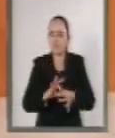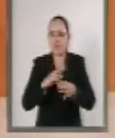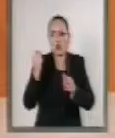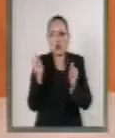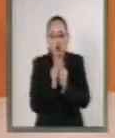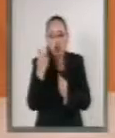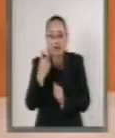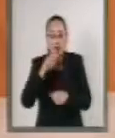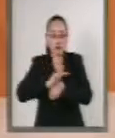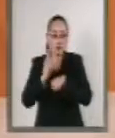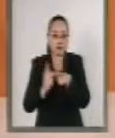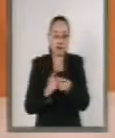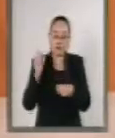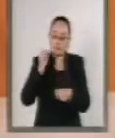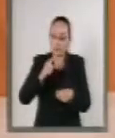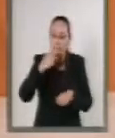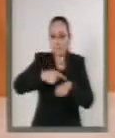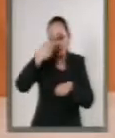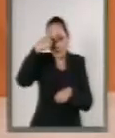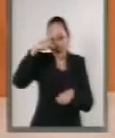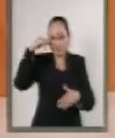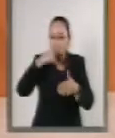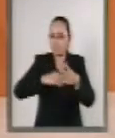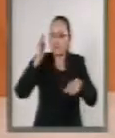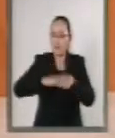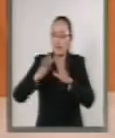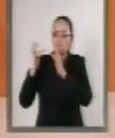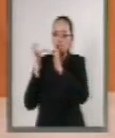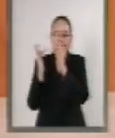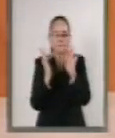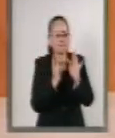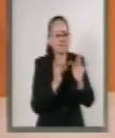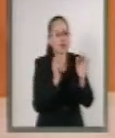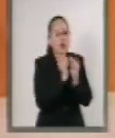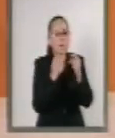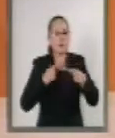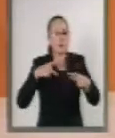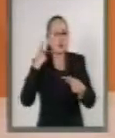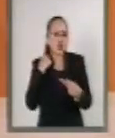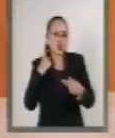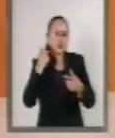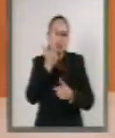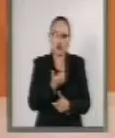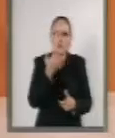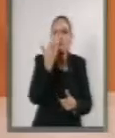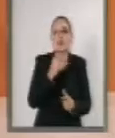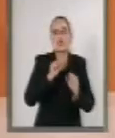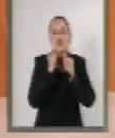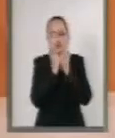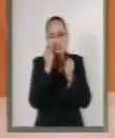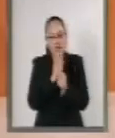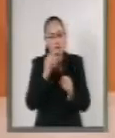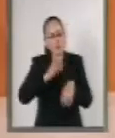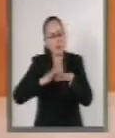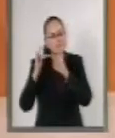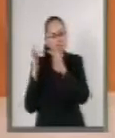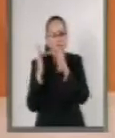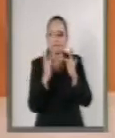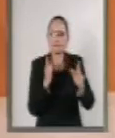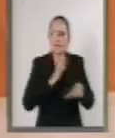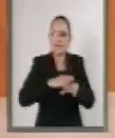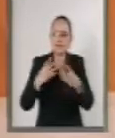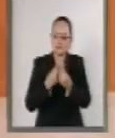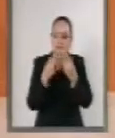pero también para profundizar y ampliar los contactos políticos, económicos y sociales. El equipo que integra esta